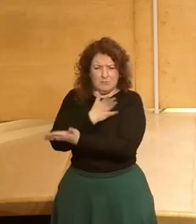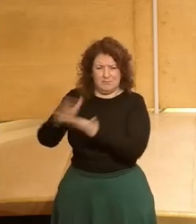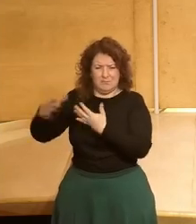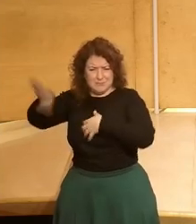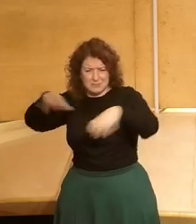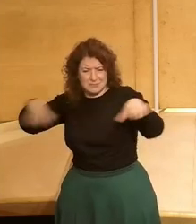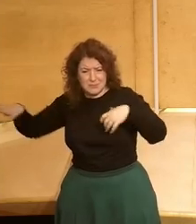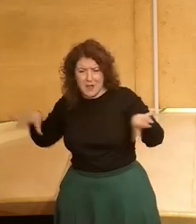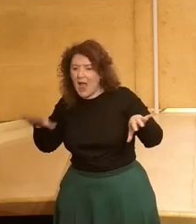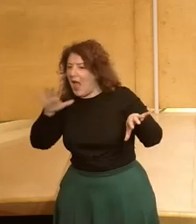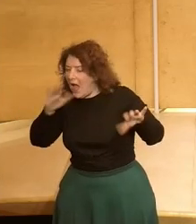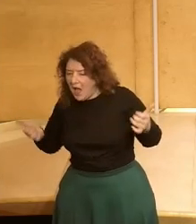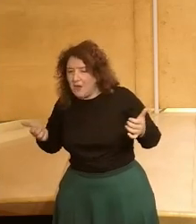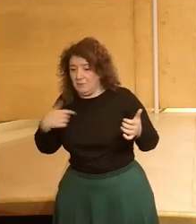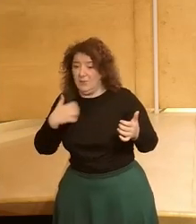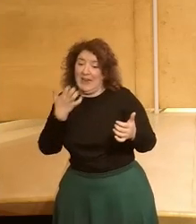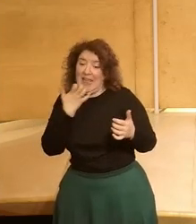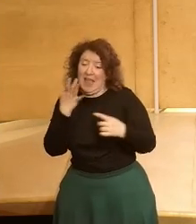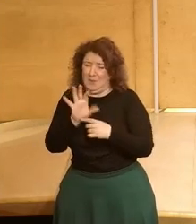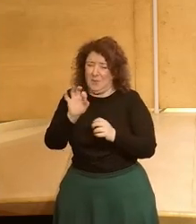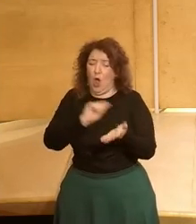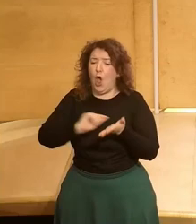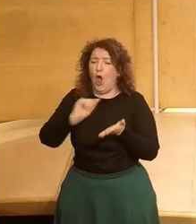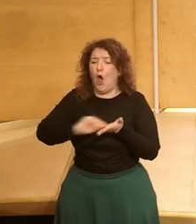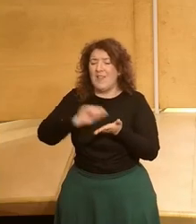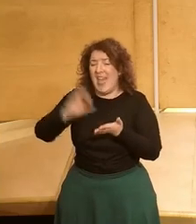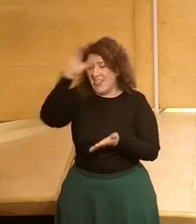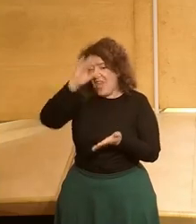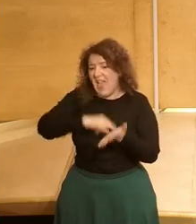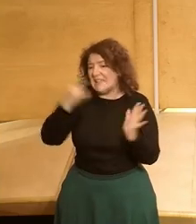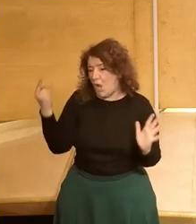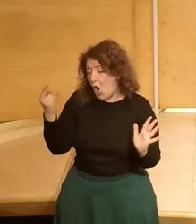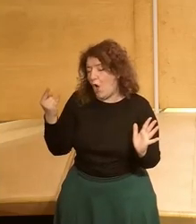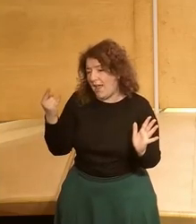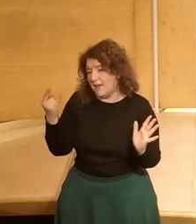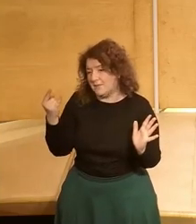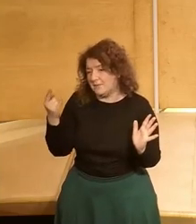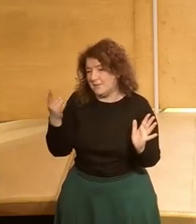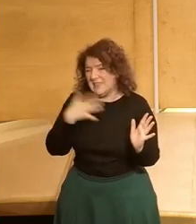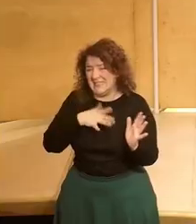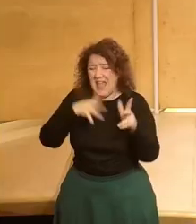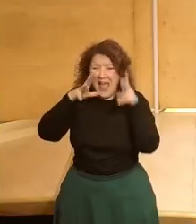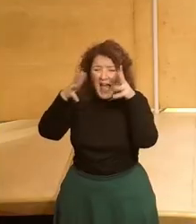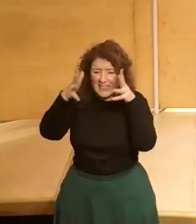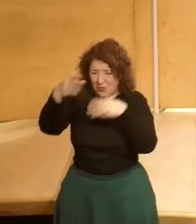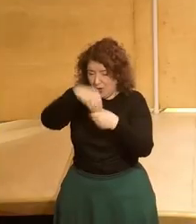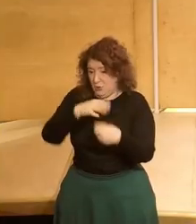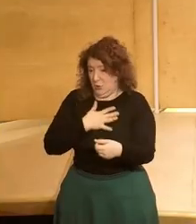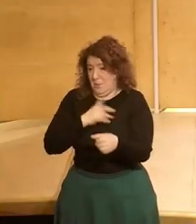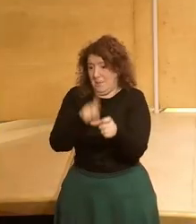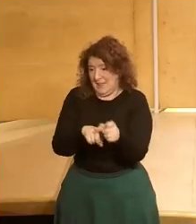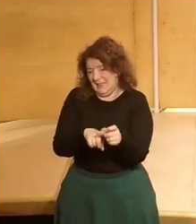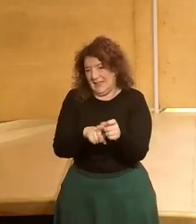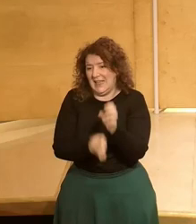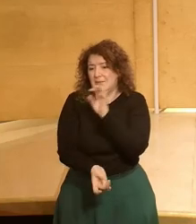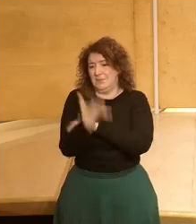y el otro ejemplo que iba a poner es el de la oficina de ciencia y tecnología de asesoramiento en la que bueno pues yo participé